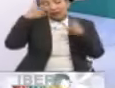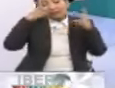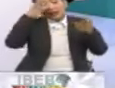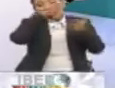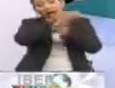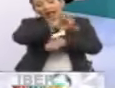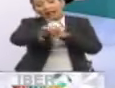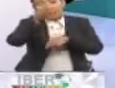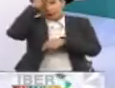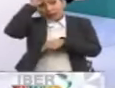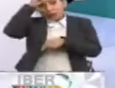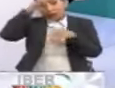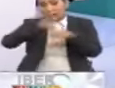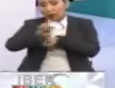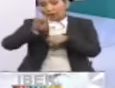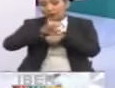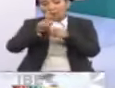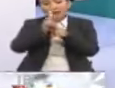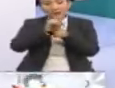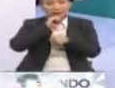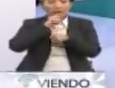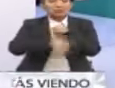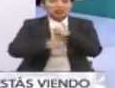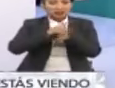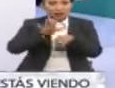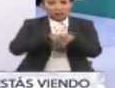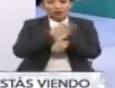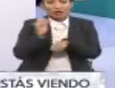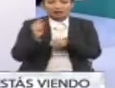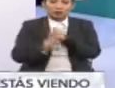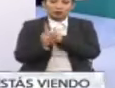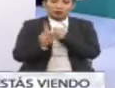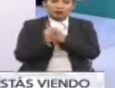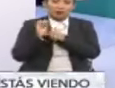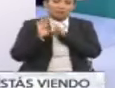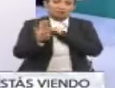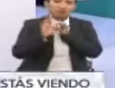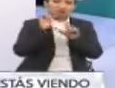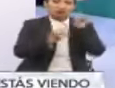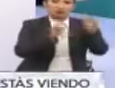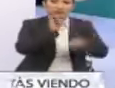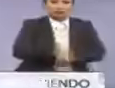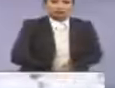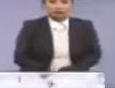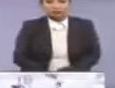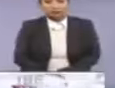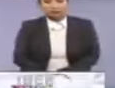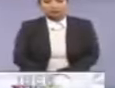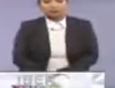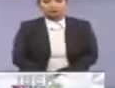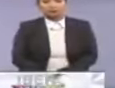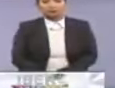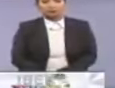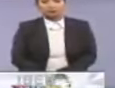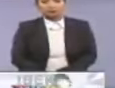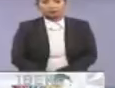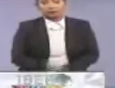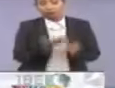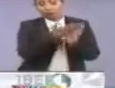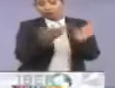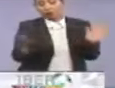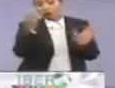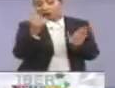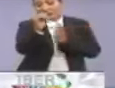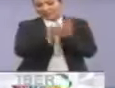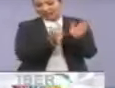Argentina, Perú y Ecuador, países afectados precisamente por esta crisis migratoria. Y durante los primeros nueve